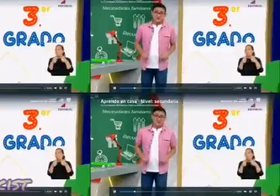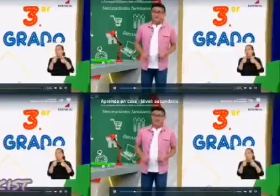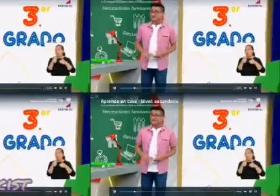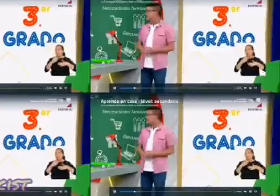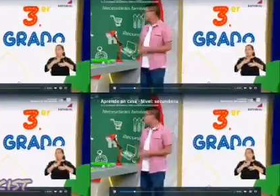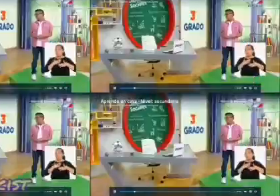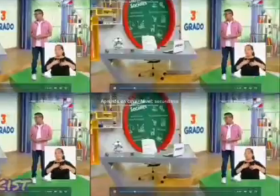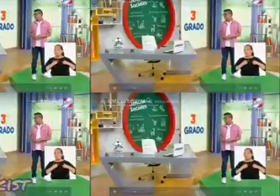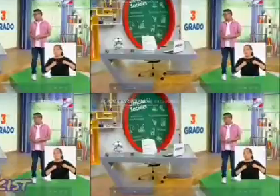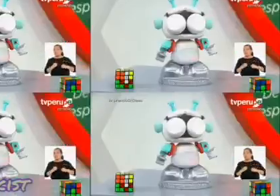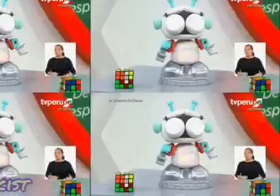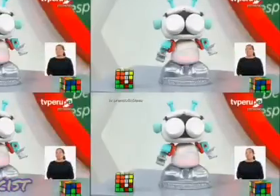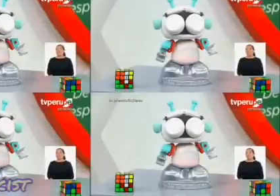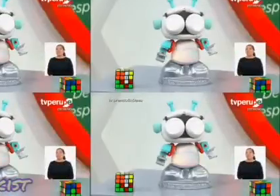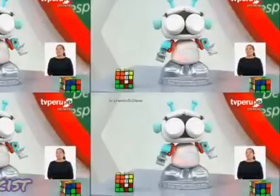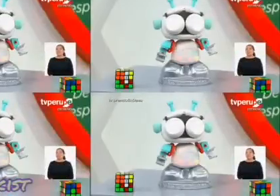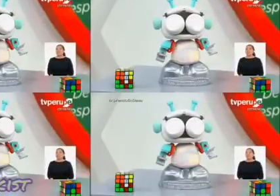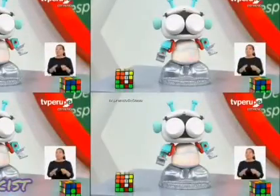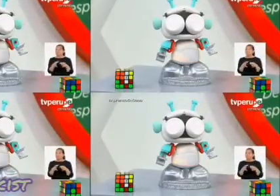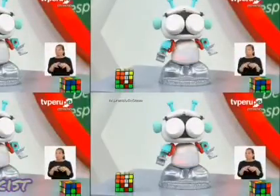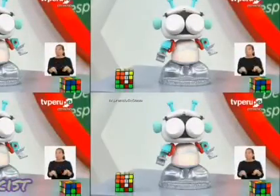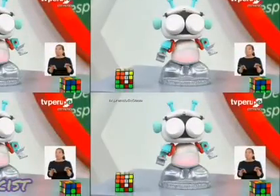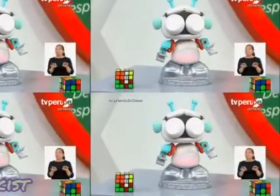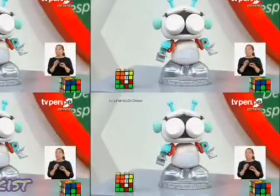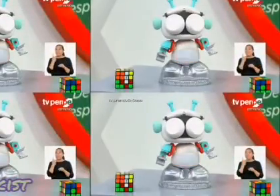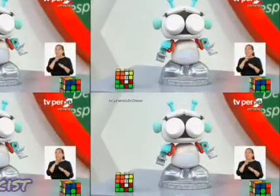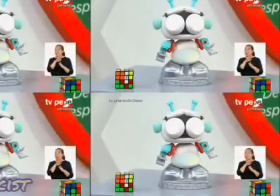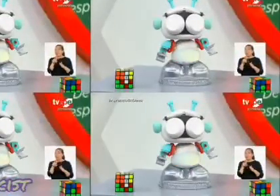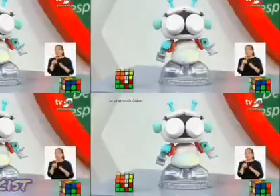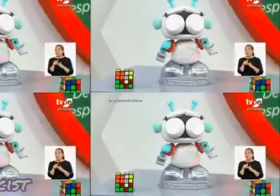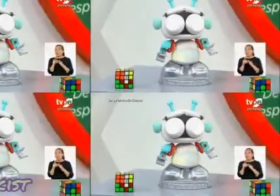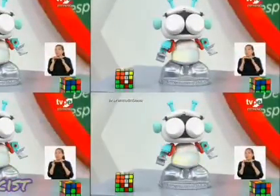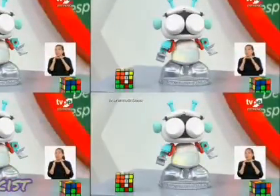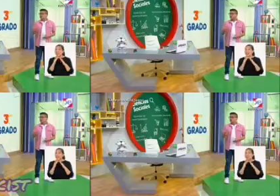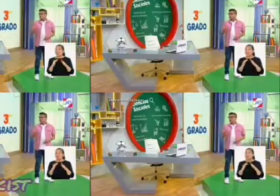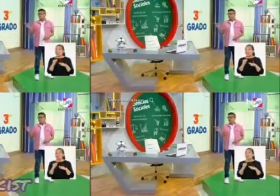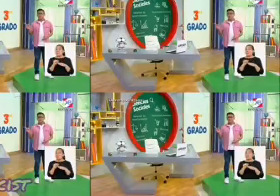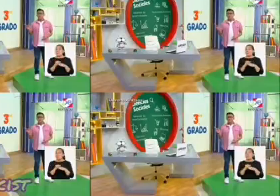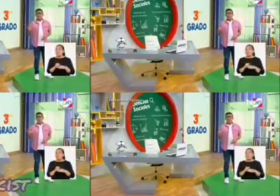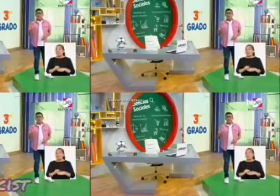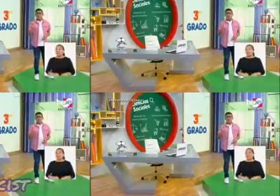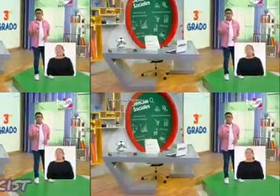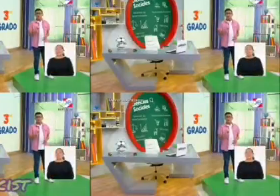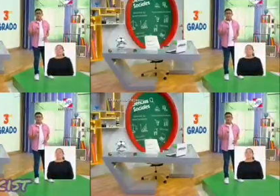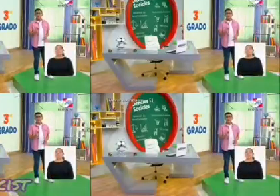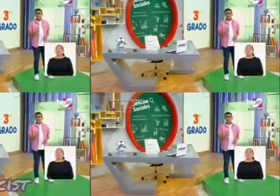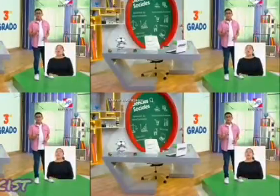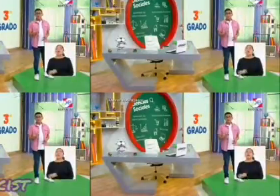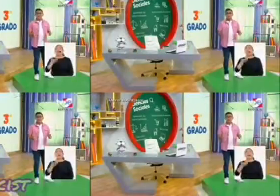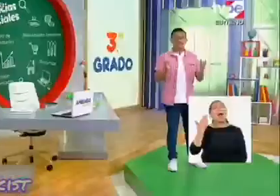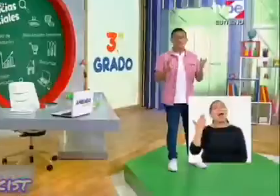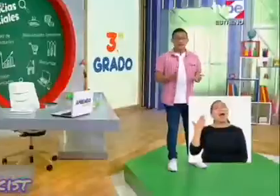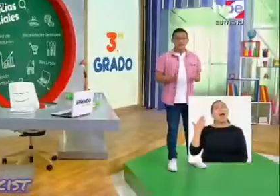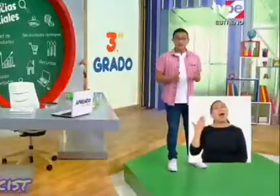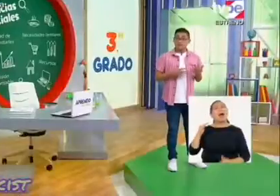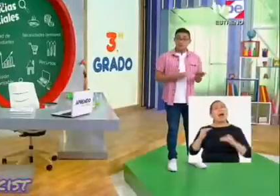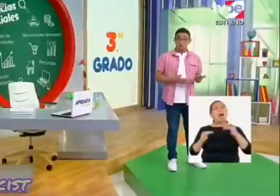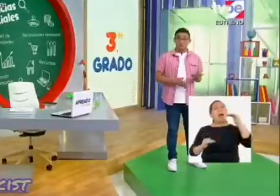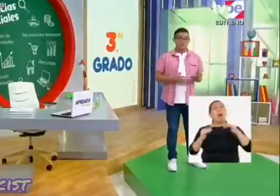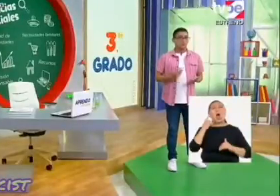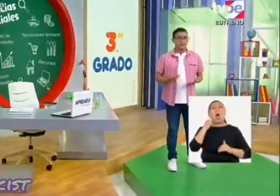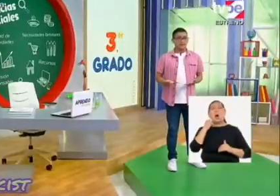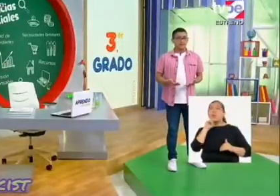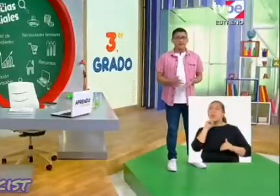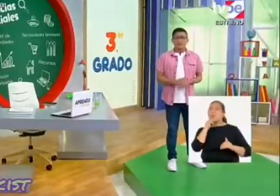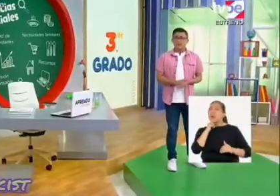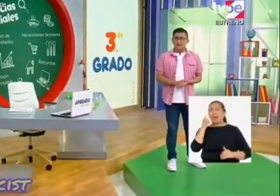...activación de cuerpo, Reot. Muy importante para todas y todos en casa. Reot, el otro día hablamos sobre la desigualdad